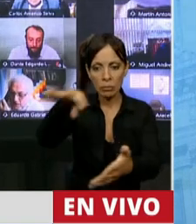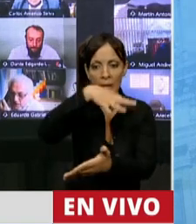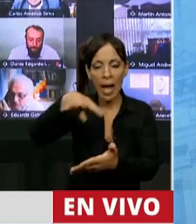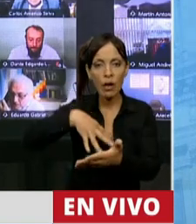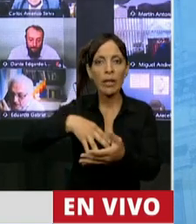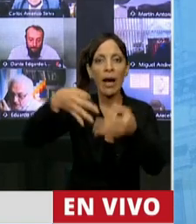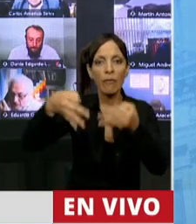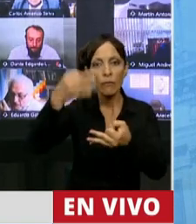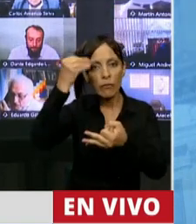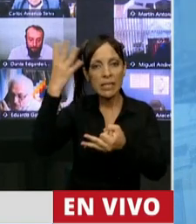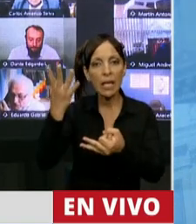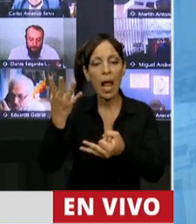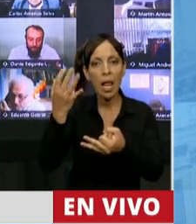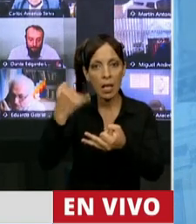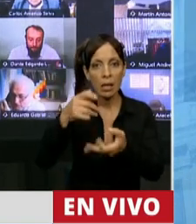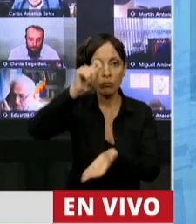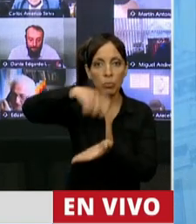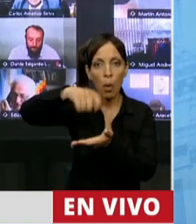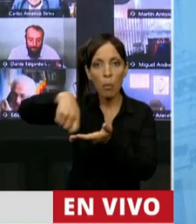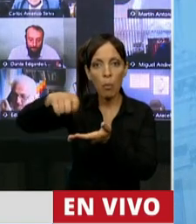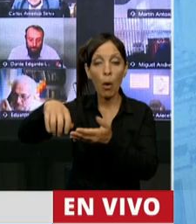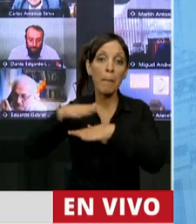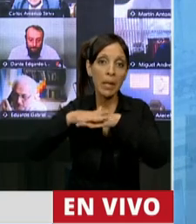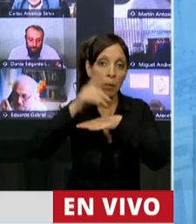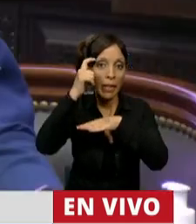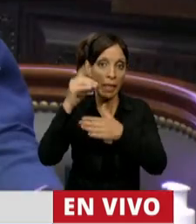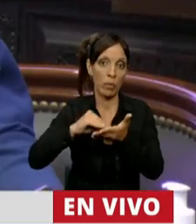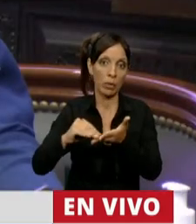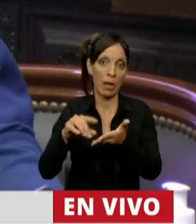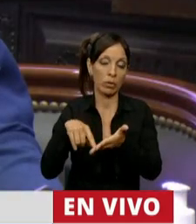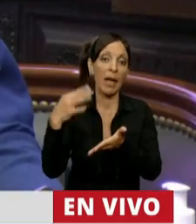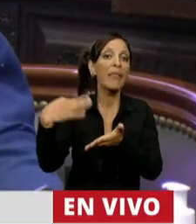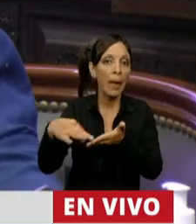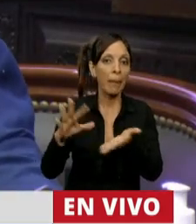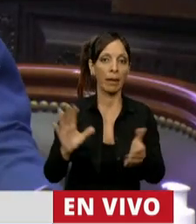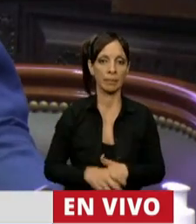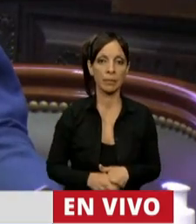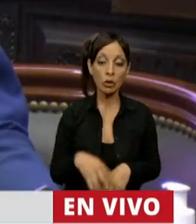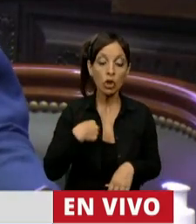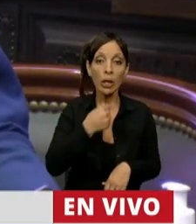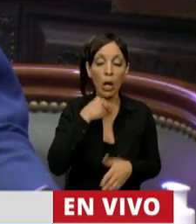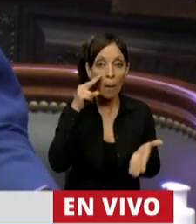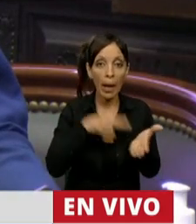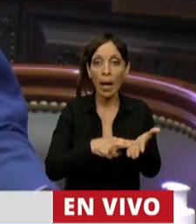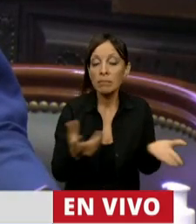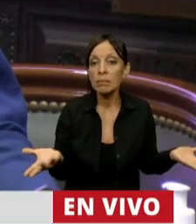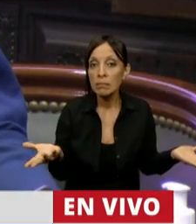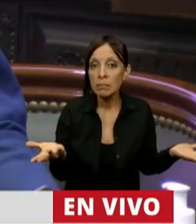formal suscripta por al menos 10 diputados. Quiero verla, Presidente.